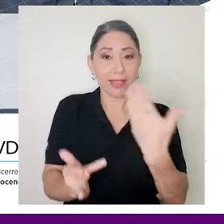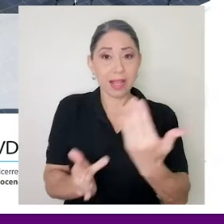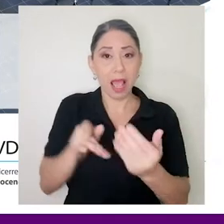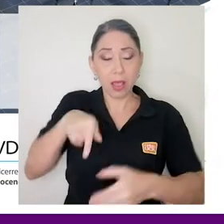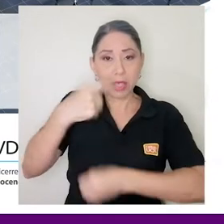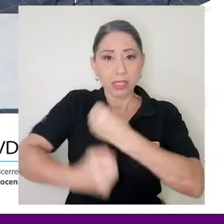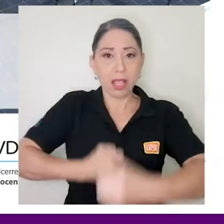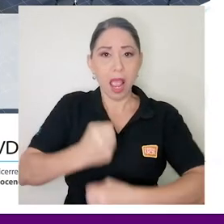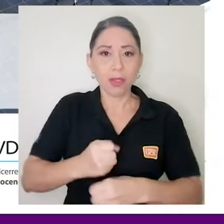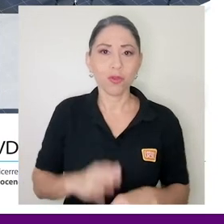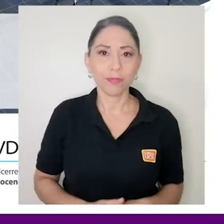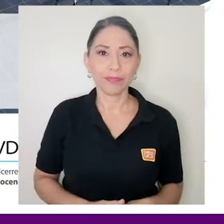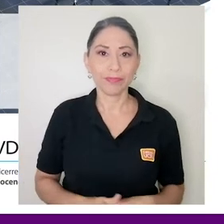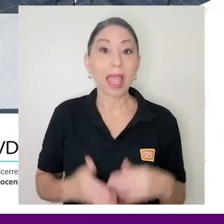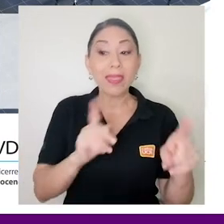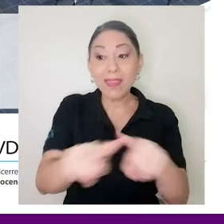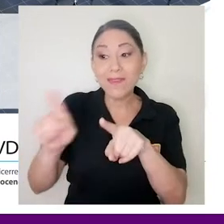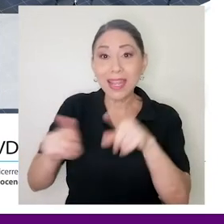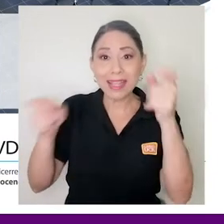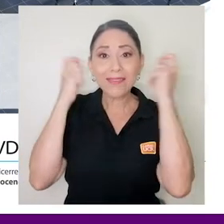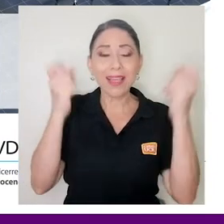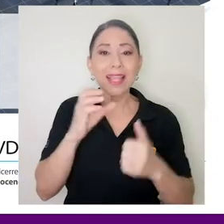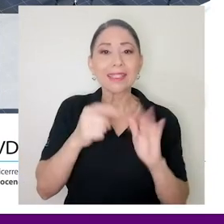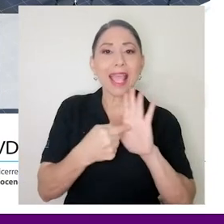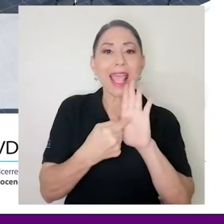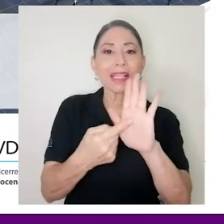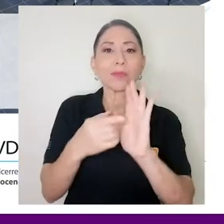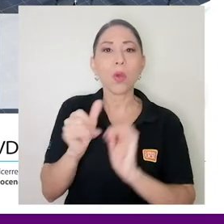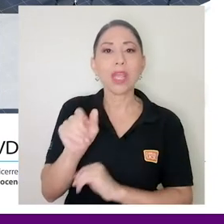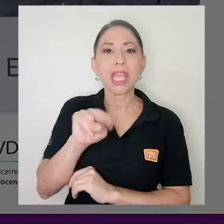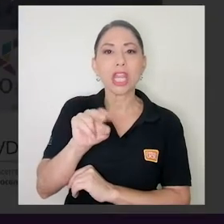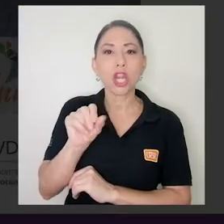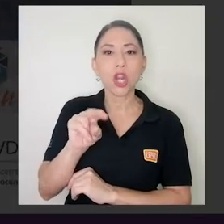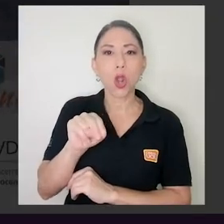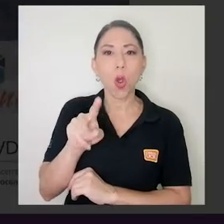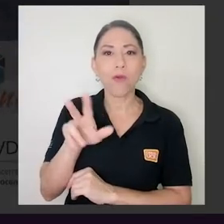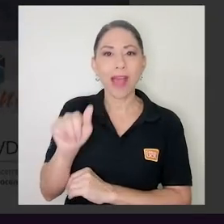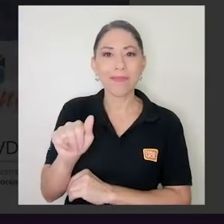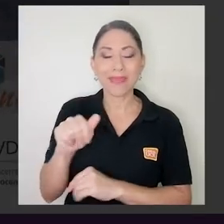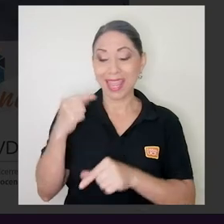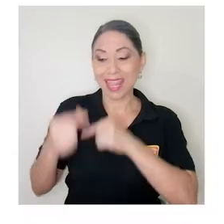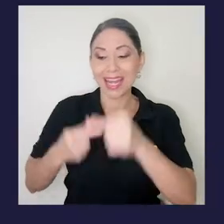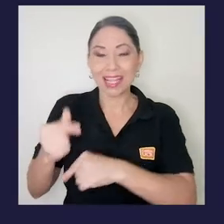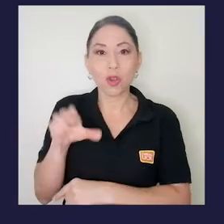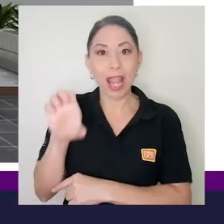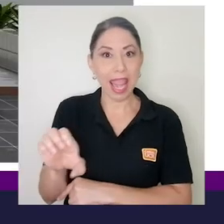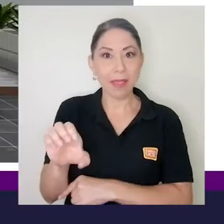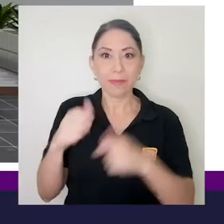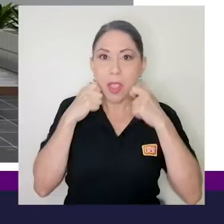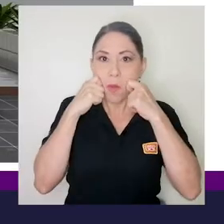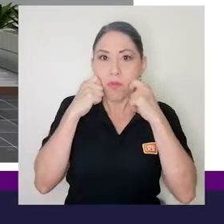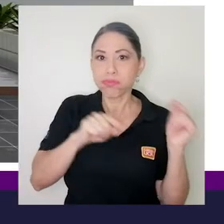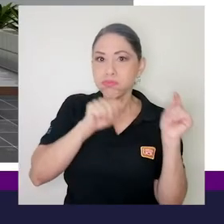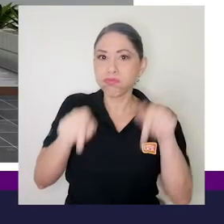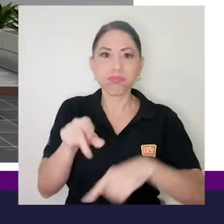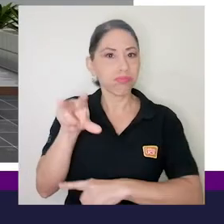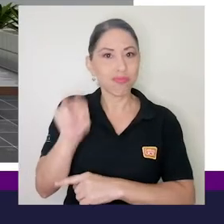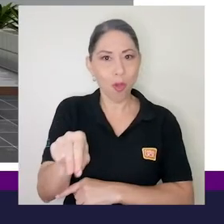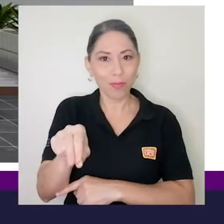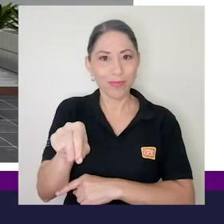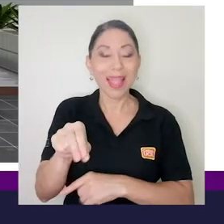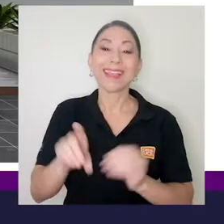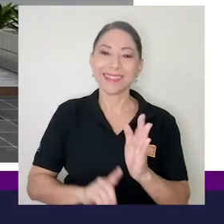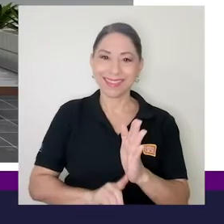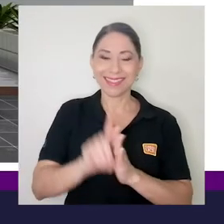tecnología este año. Si bien las ferias Expo Innova y Generación E no se realizaron de forma presencial, se